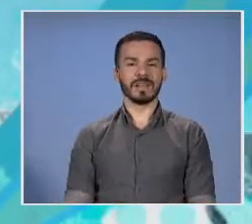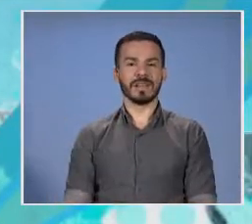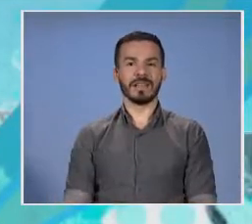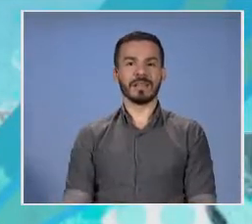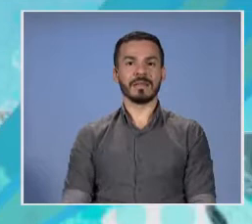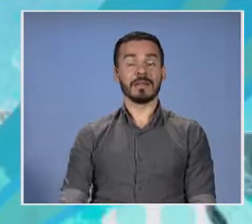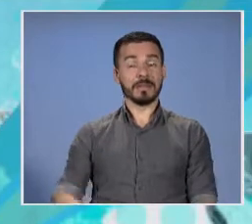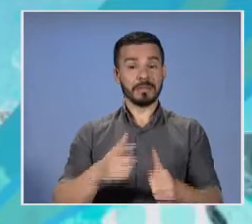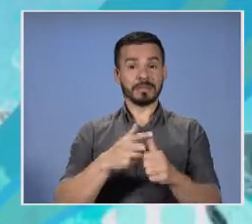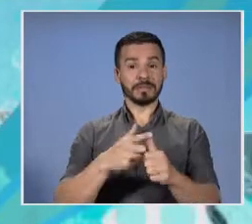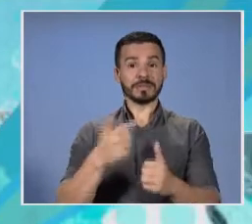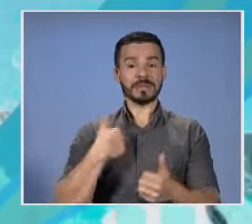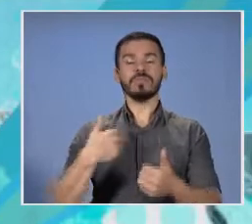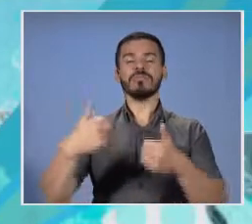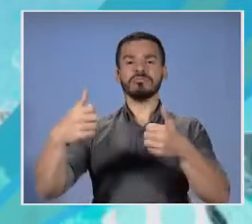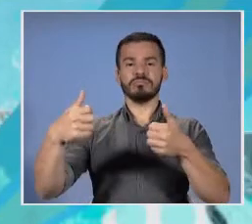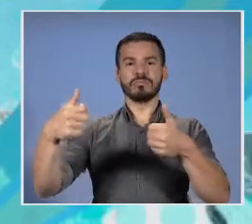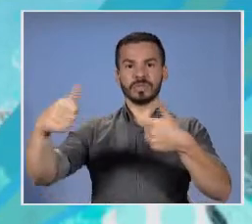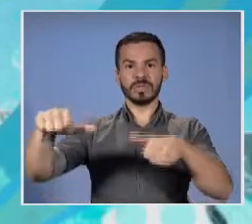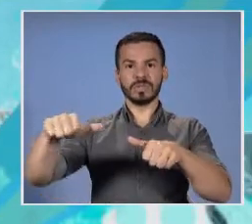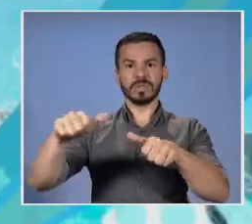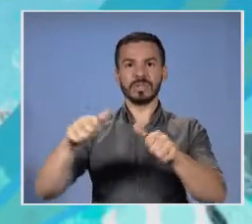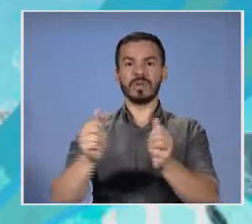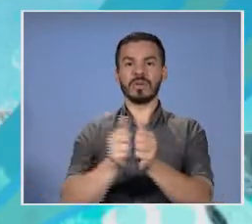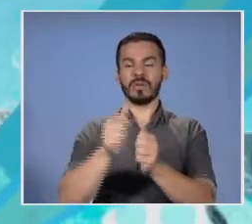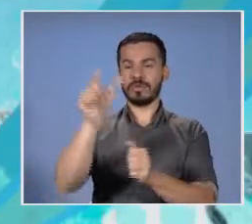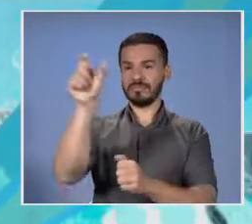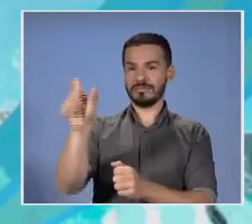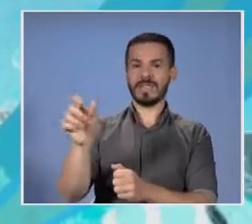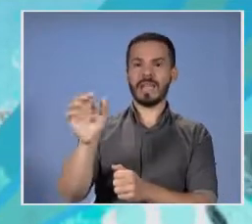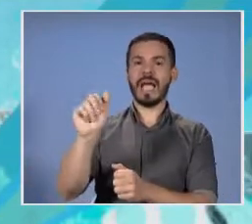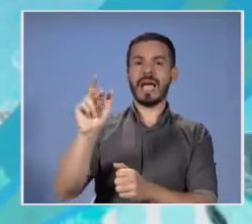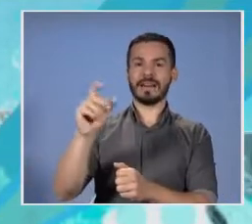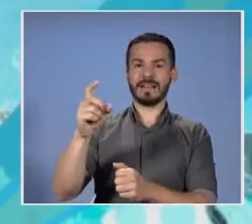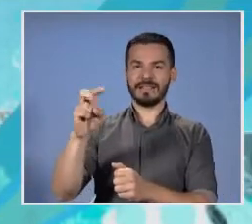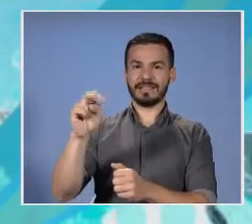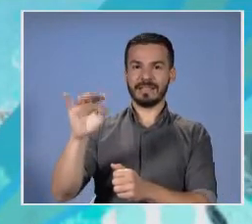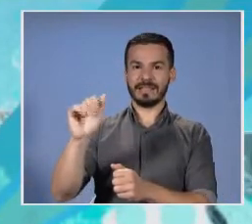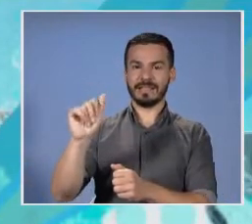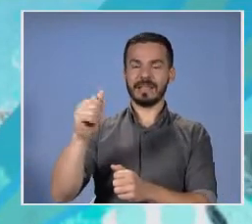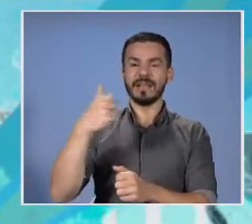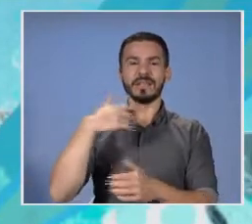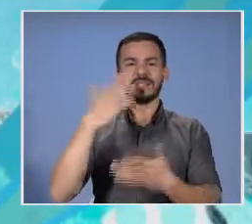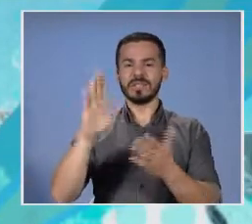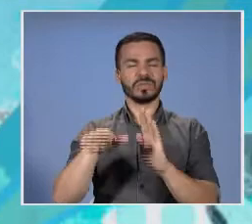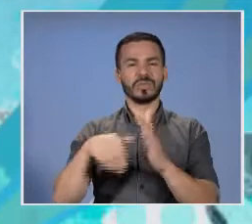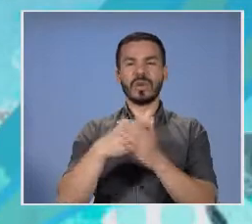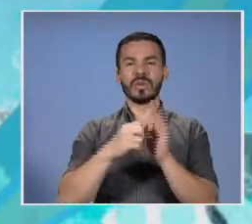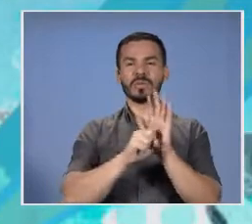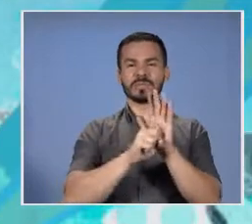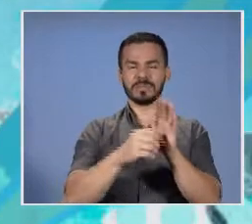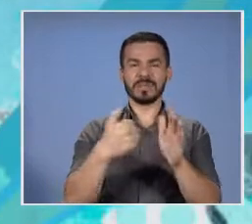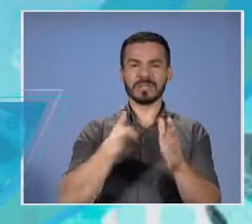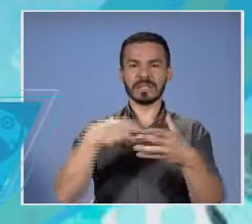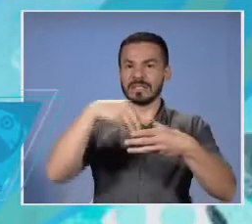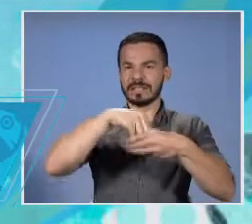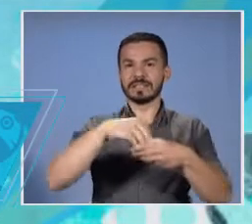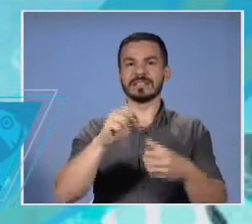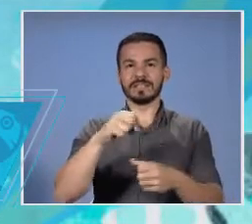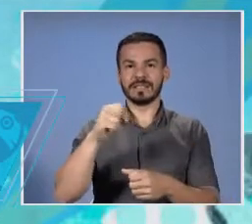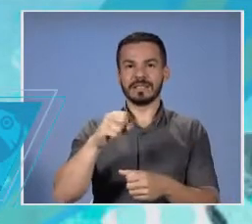me parece que coincido con Argentina en el sentido de todo el simbolismo que reviste, más allá también